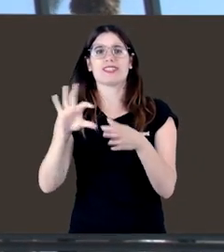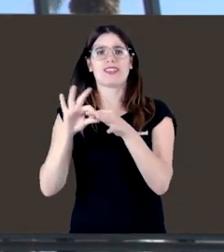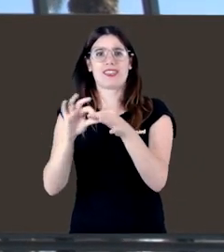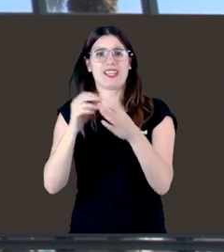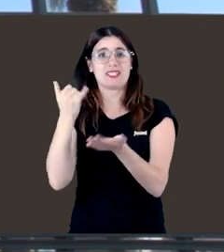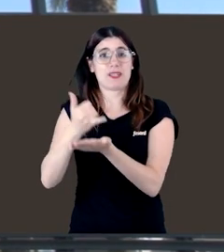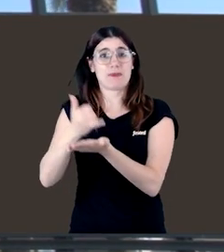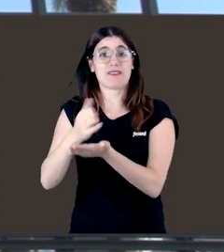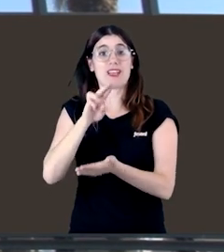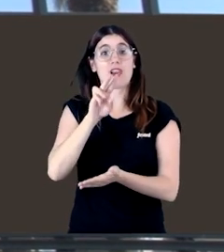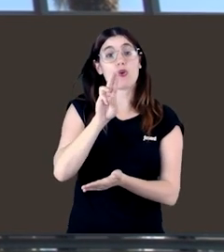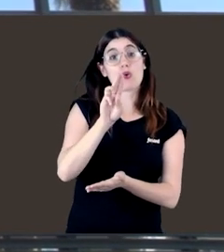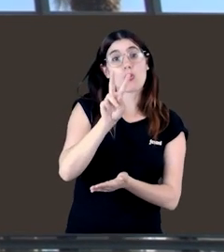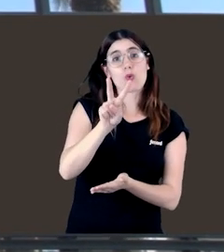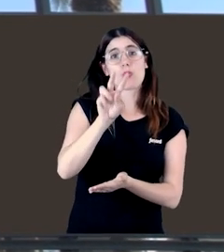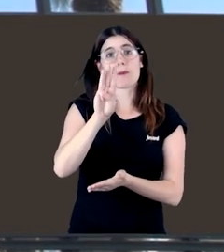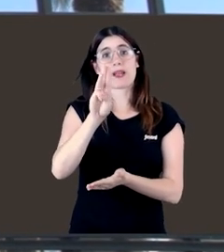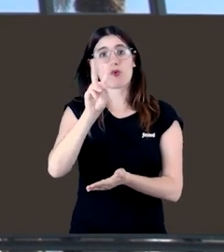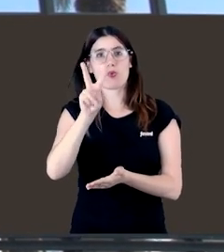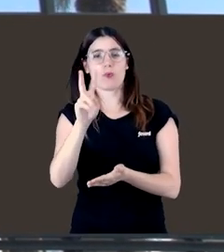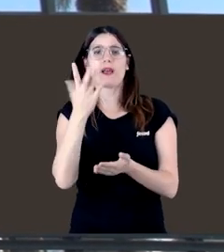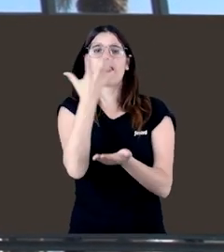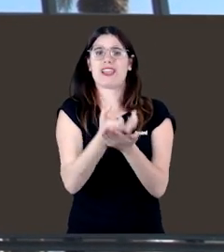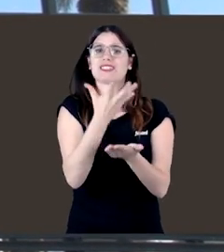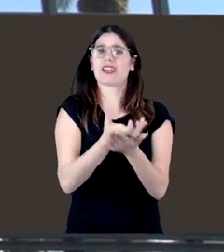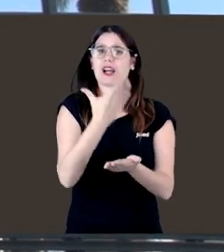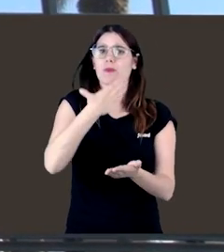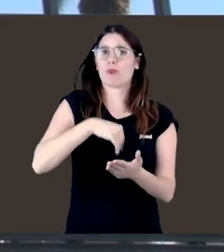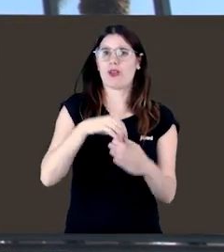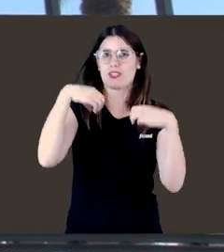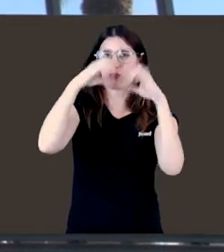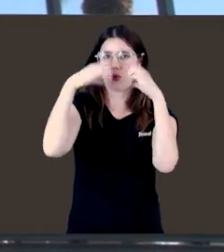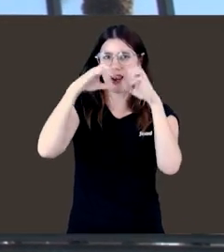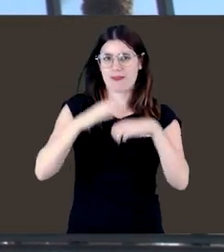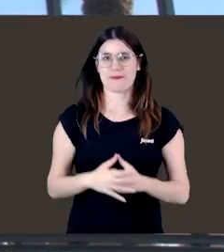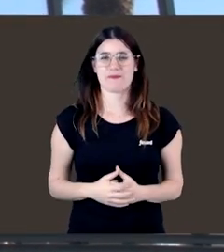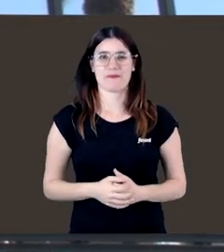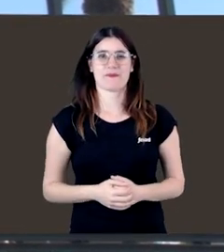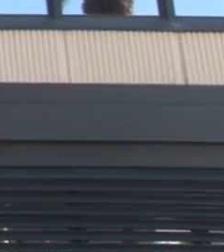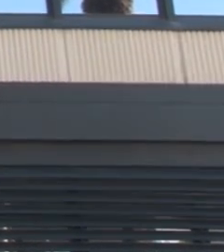Experimental de la UPV y que se puede descargar en la App Store y en Google Play. Mujeres